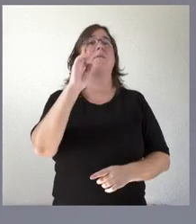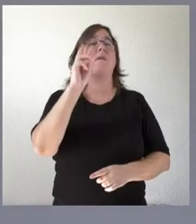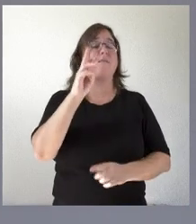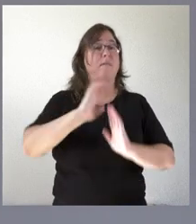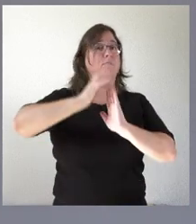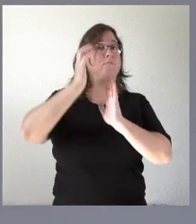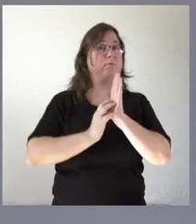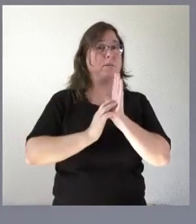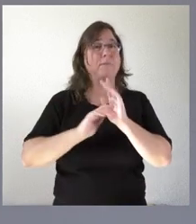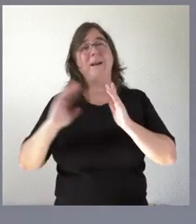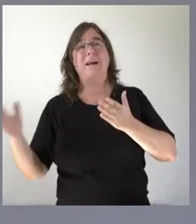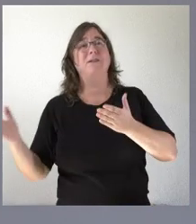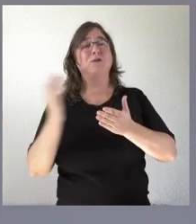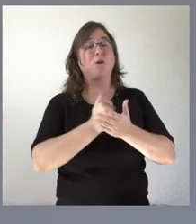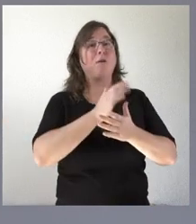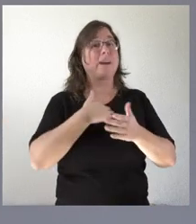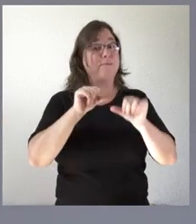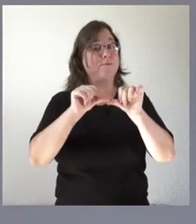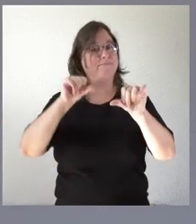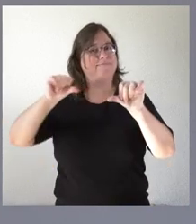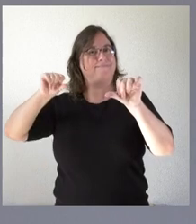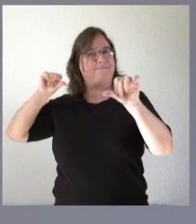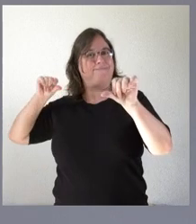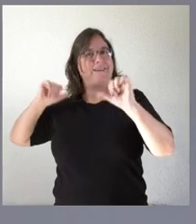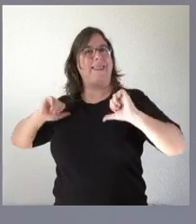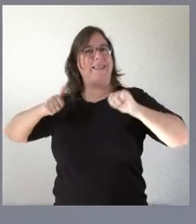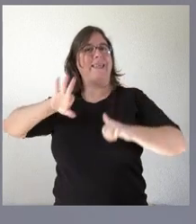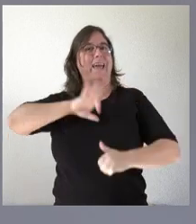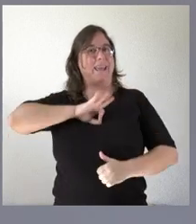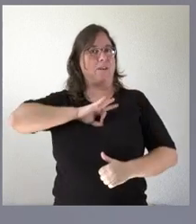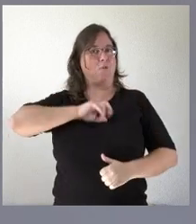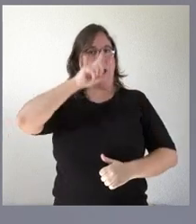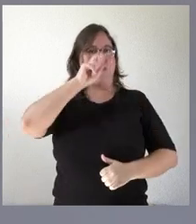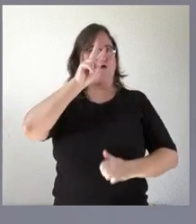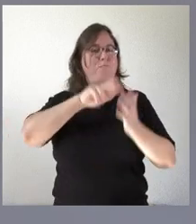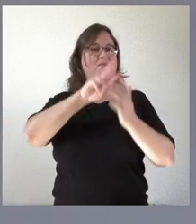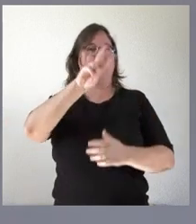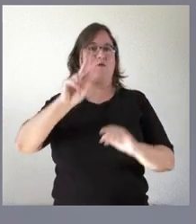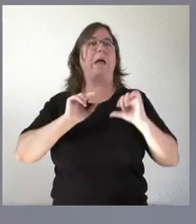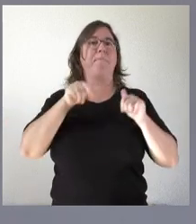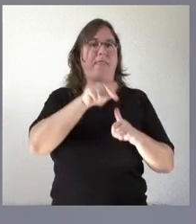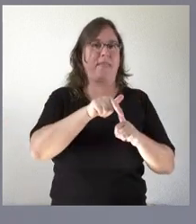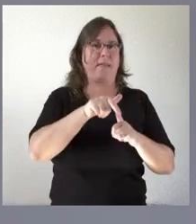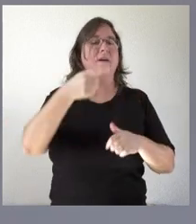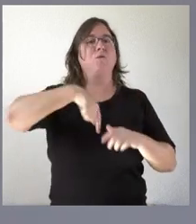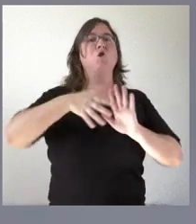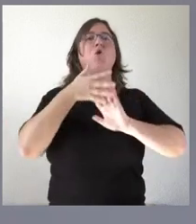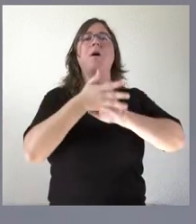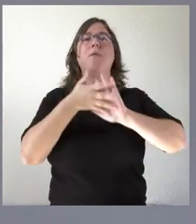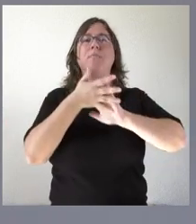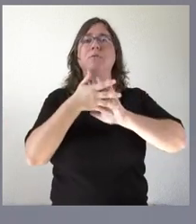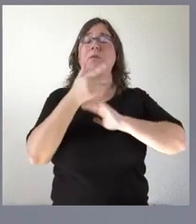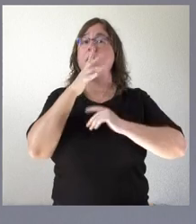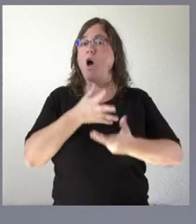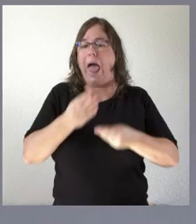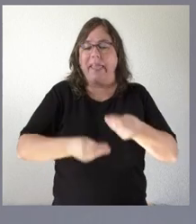contribuyentes pretendemos que tenga efectos retroactivos desde el 1 de abril del año 22 luego nosotros venimos hablando de aquello que